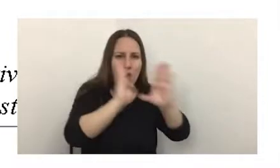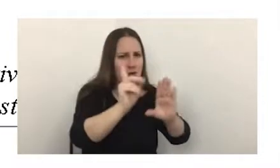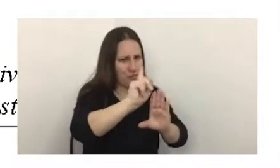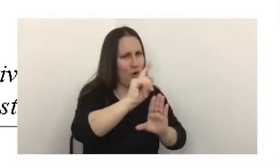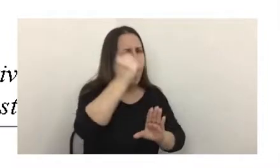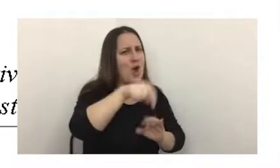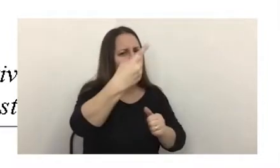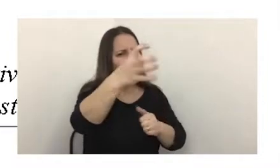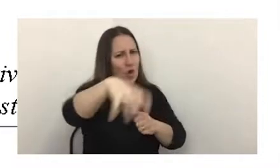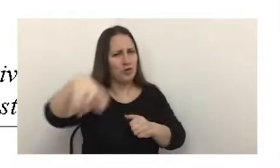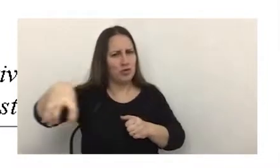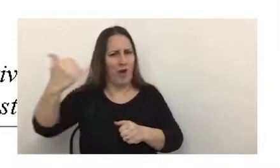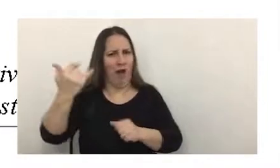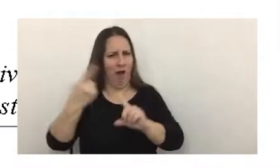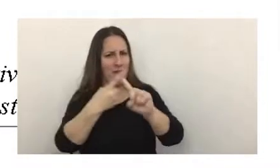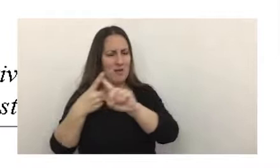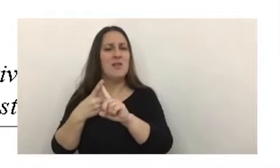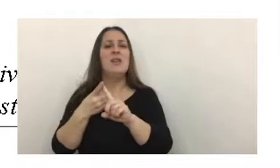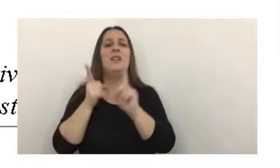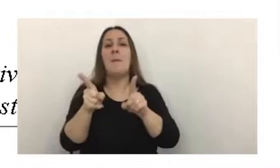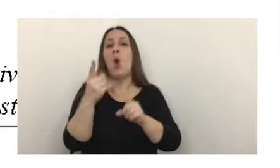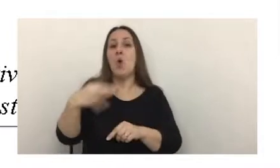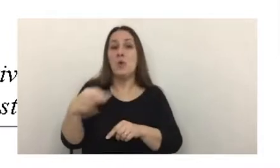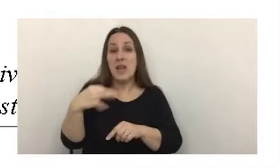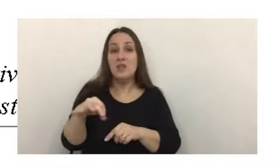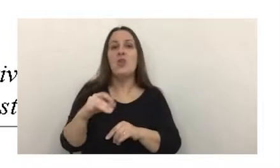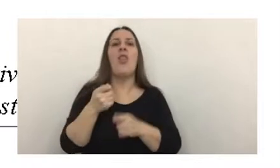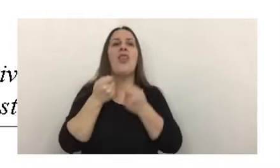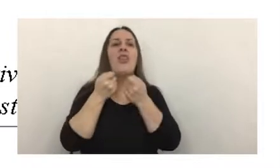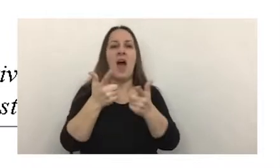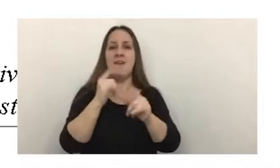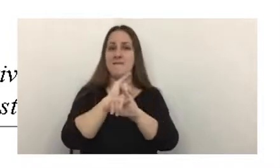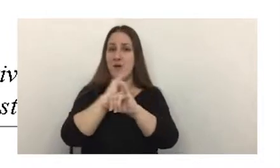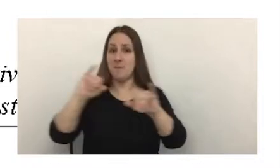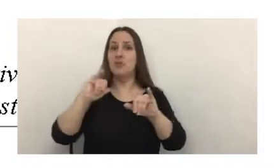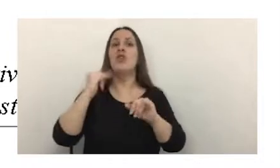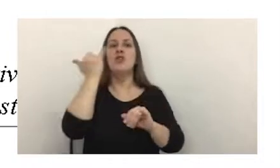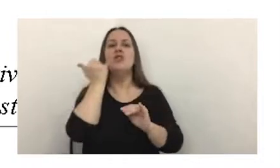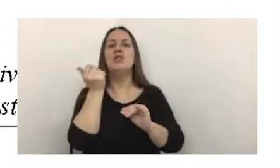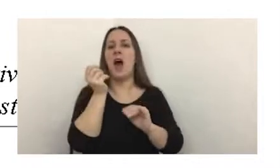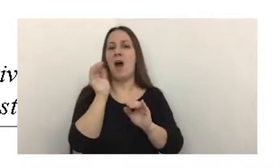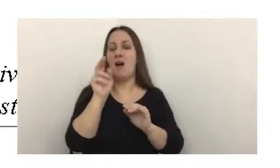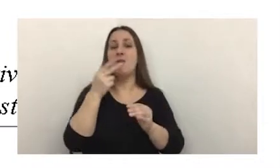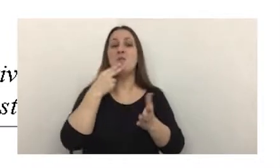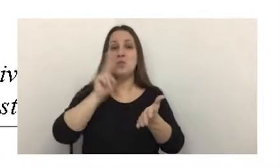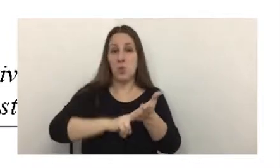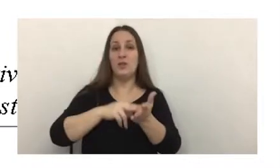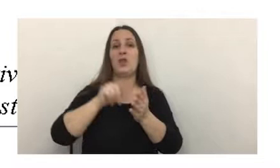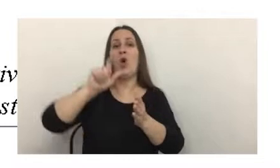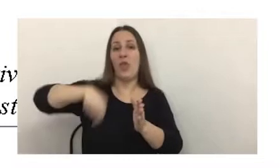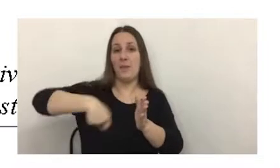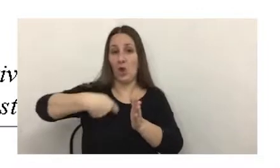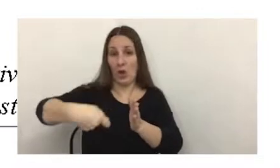otras operatorias, y donde esta obligación de informar la percepción de impuesto a los débitos y